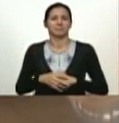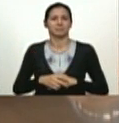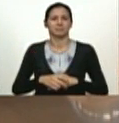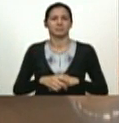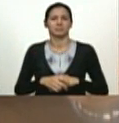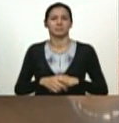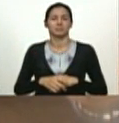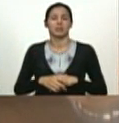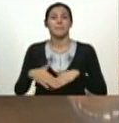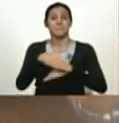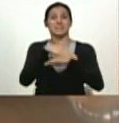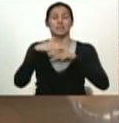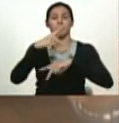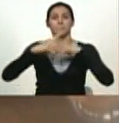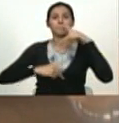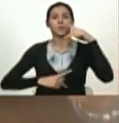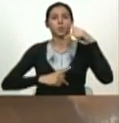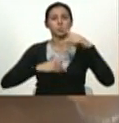ministerio de producción